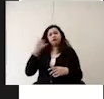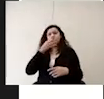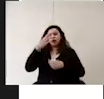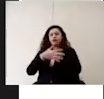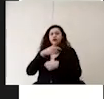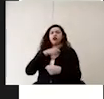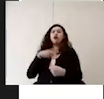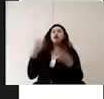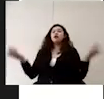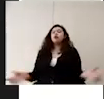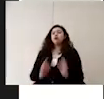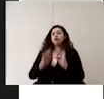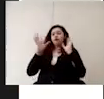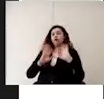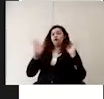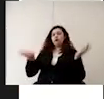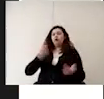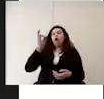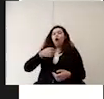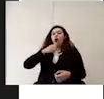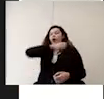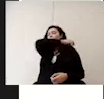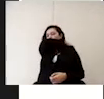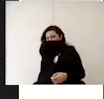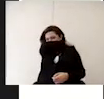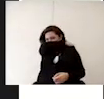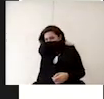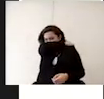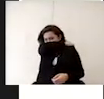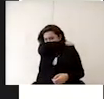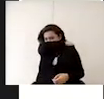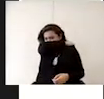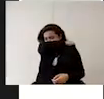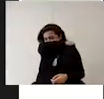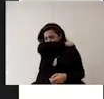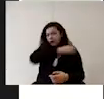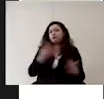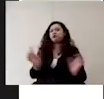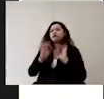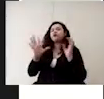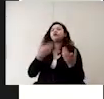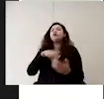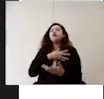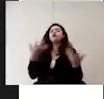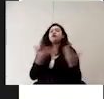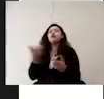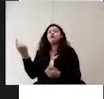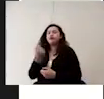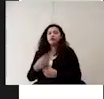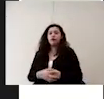de que se confirme o se descarte este caso sospechoso que vamos a hacer si